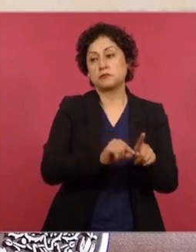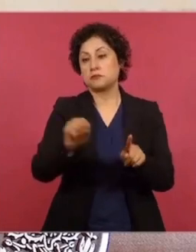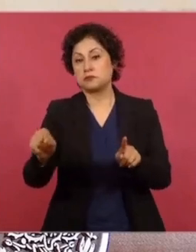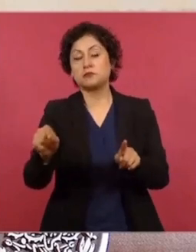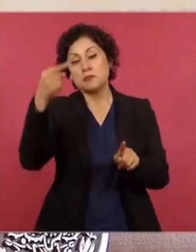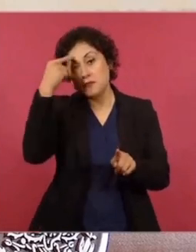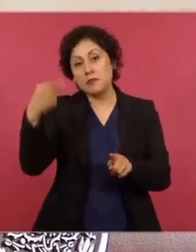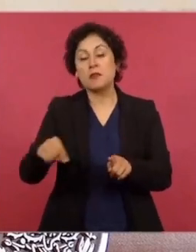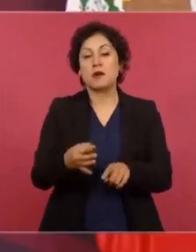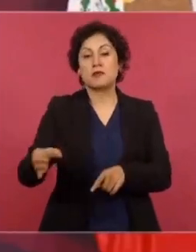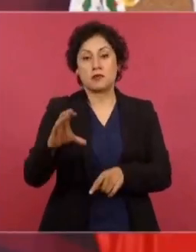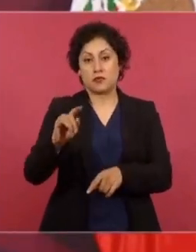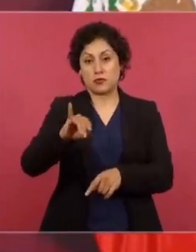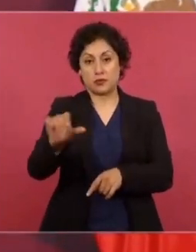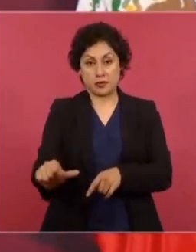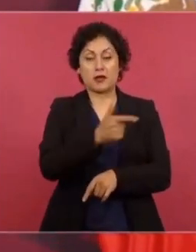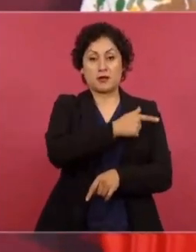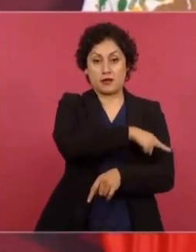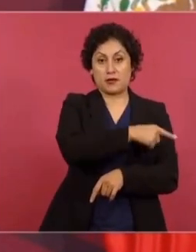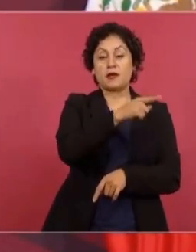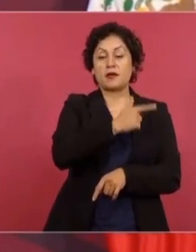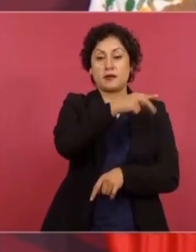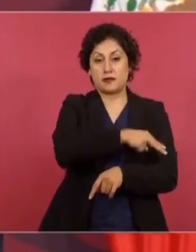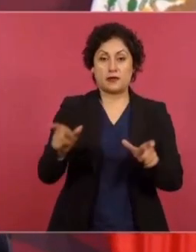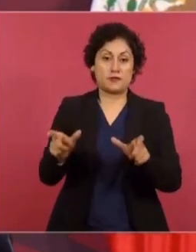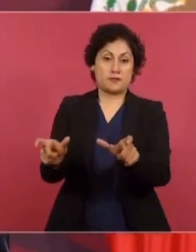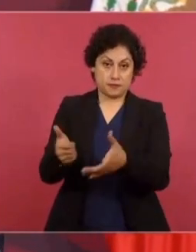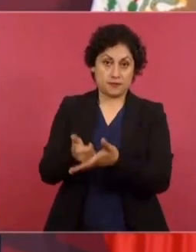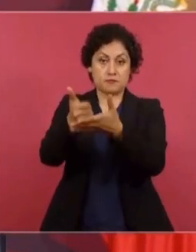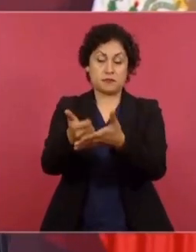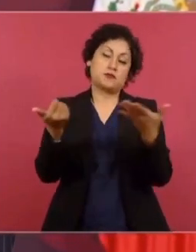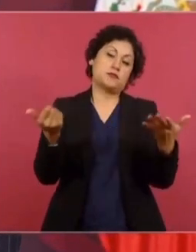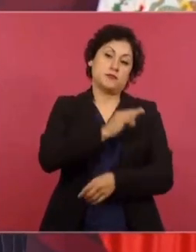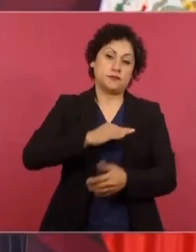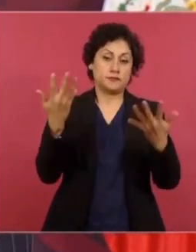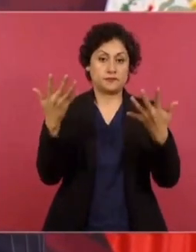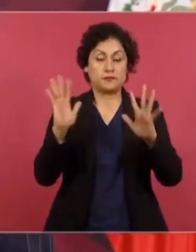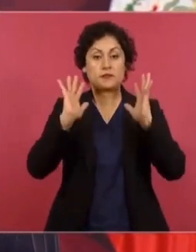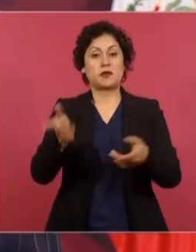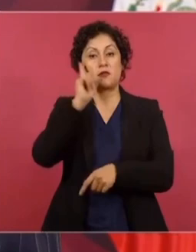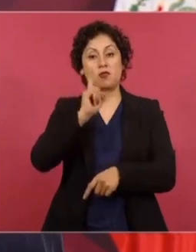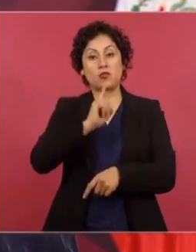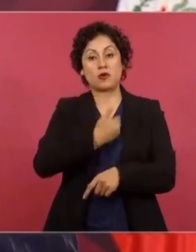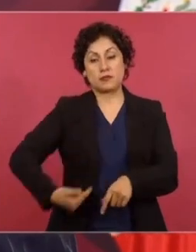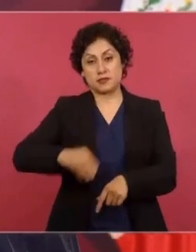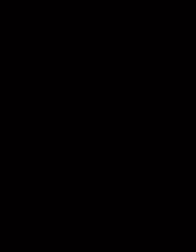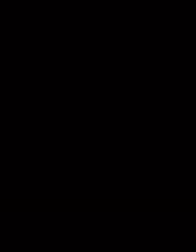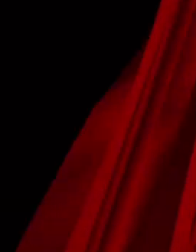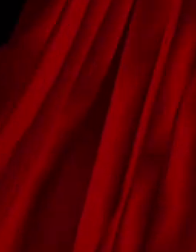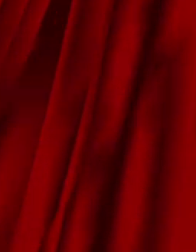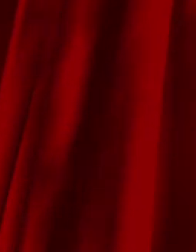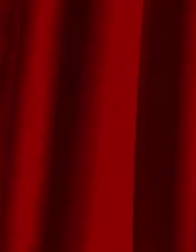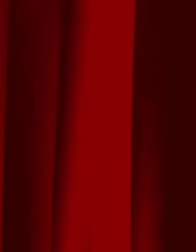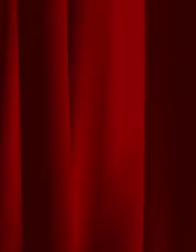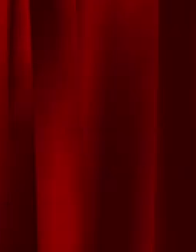de Cotija, escoltada por elementos de la Guardia Nacional. Celebramos esto y ya se haya liberado a la presidenta municipal.